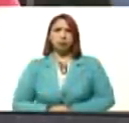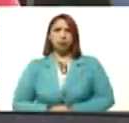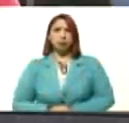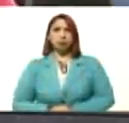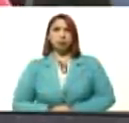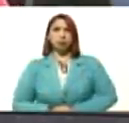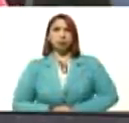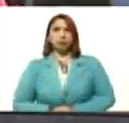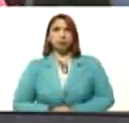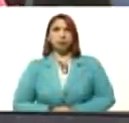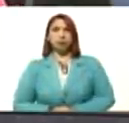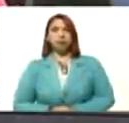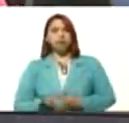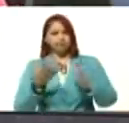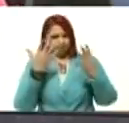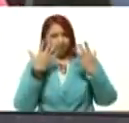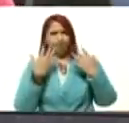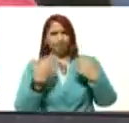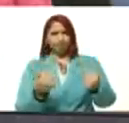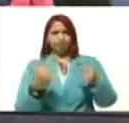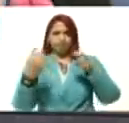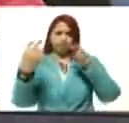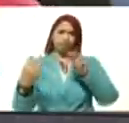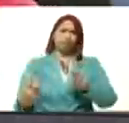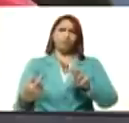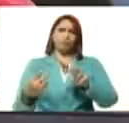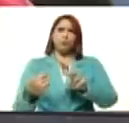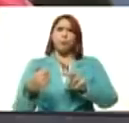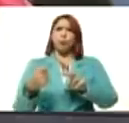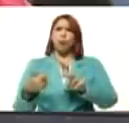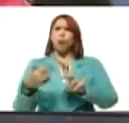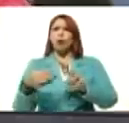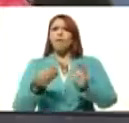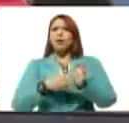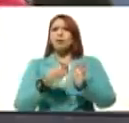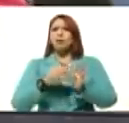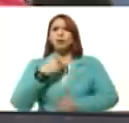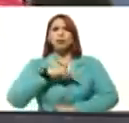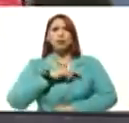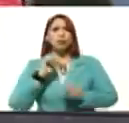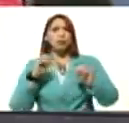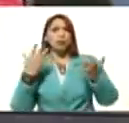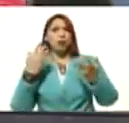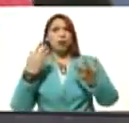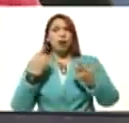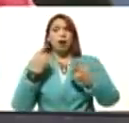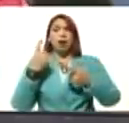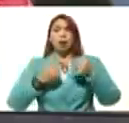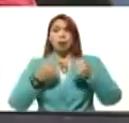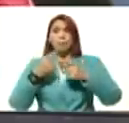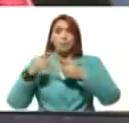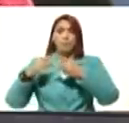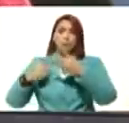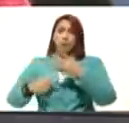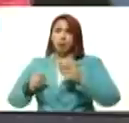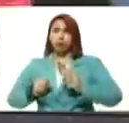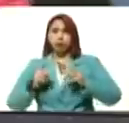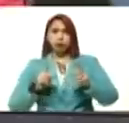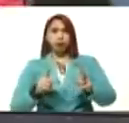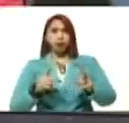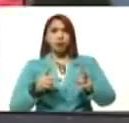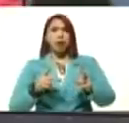en verdad un entendimiento como pocas veces lo habíamos logrado en otras ocasiones. De manera que este comando de campaña